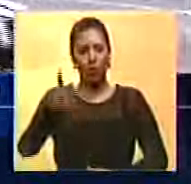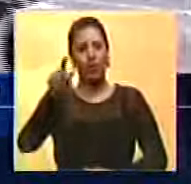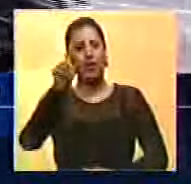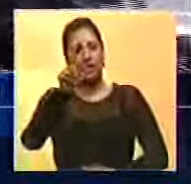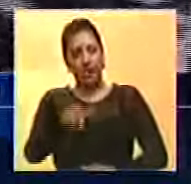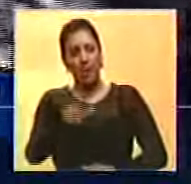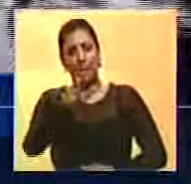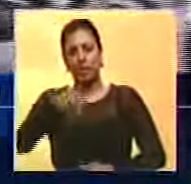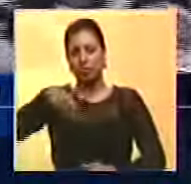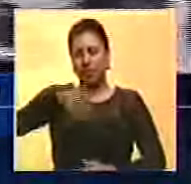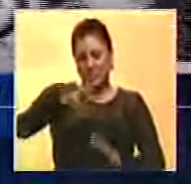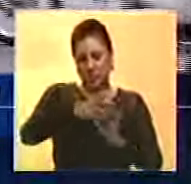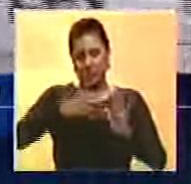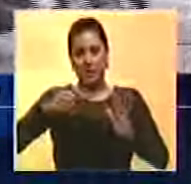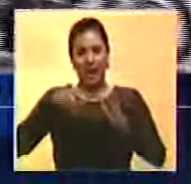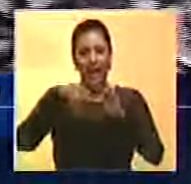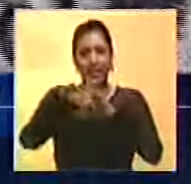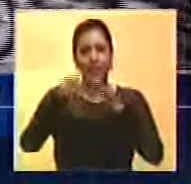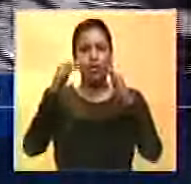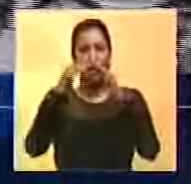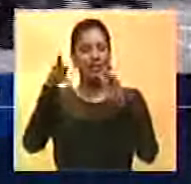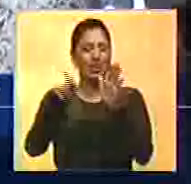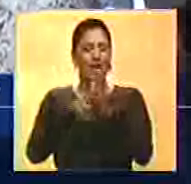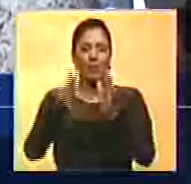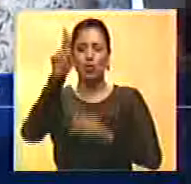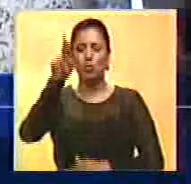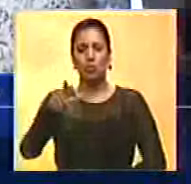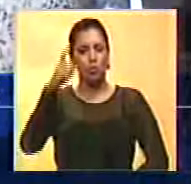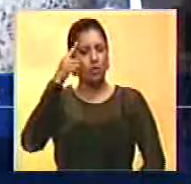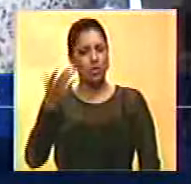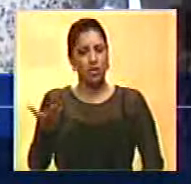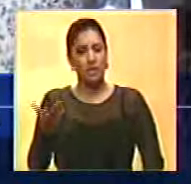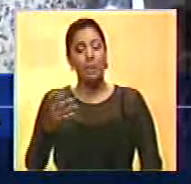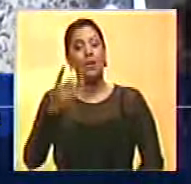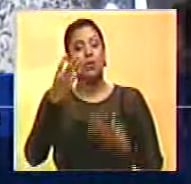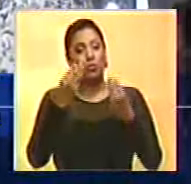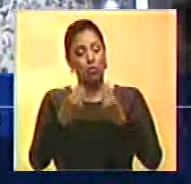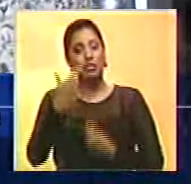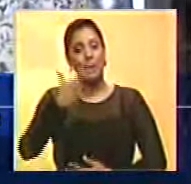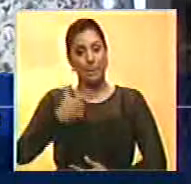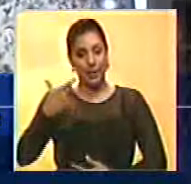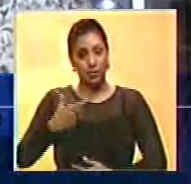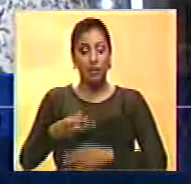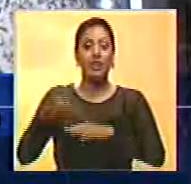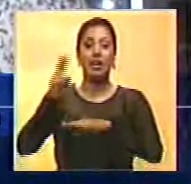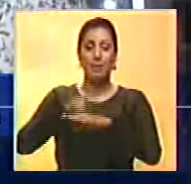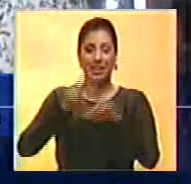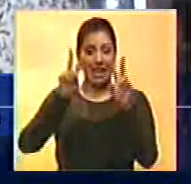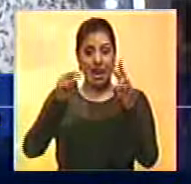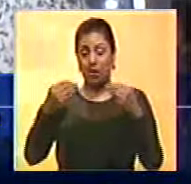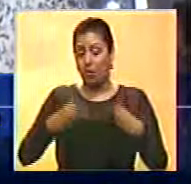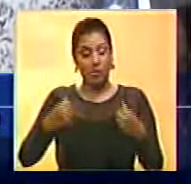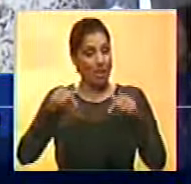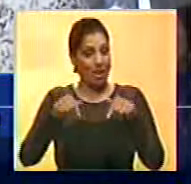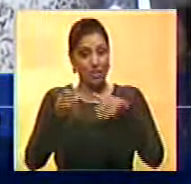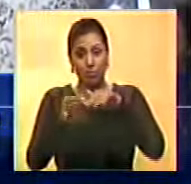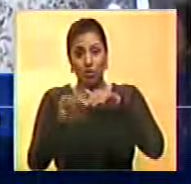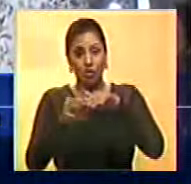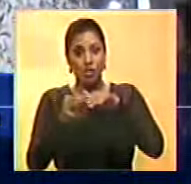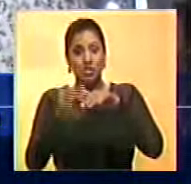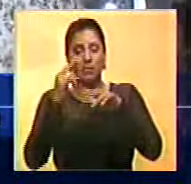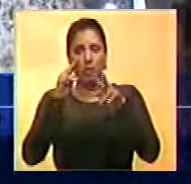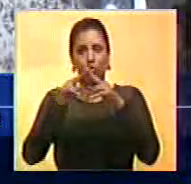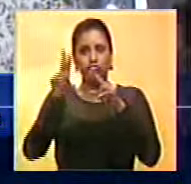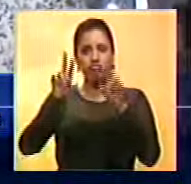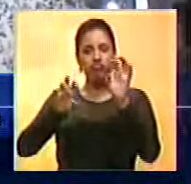y también hurtos a residencias son frecuentes. Más personas, vuelvo y repito, extrañas al municipio, vayan conociendo